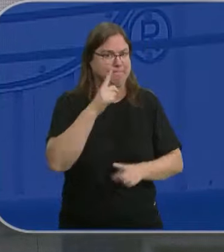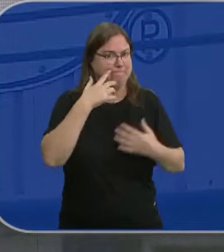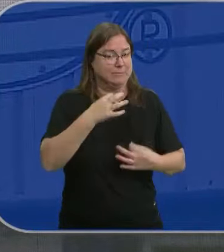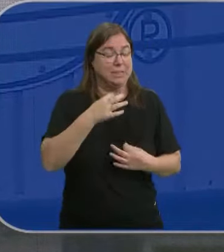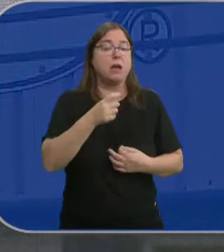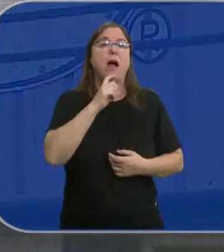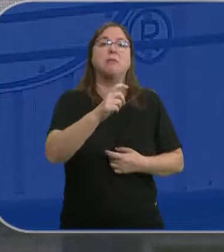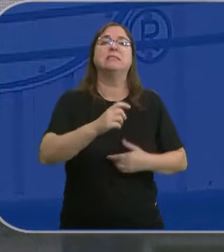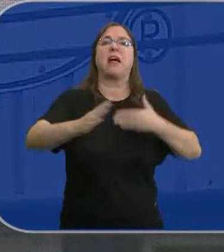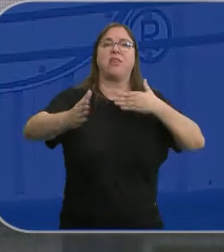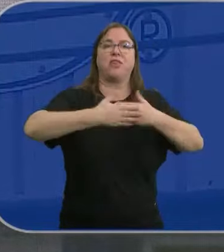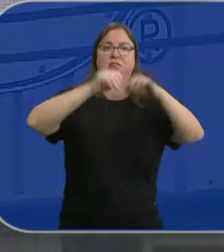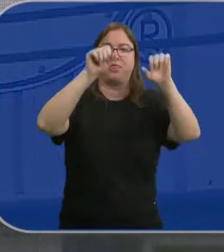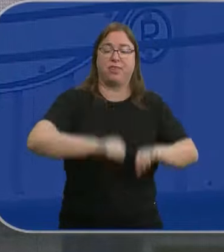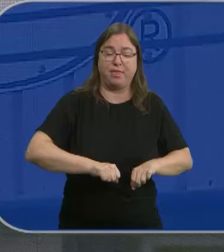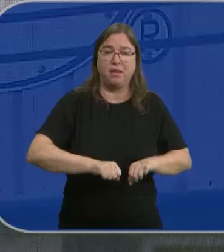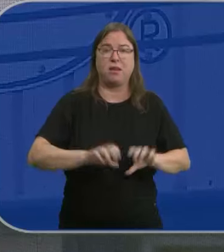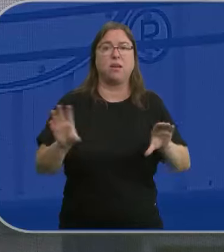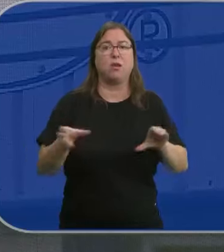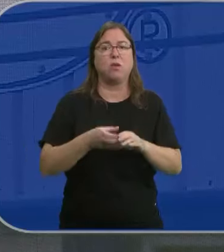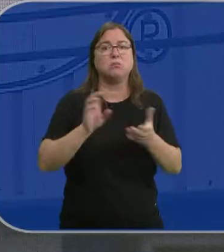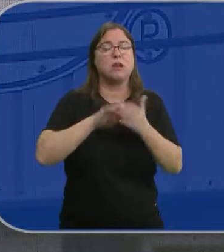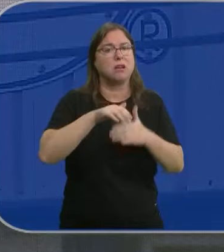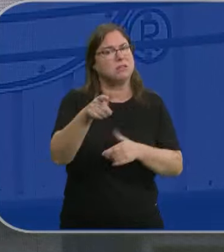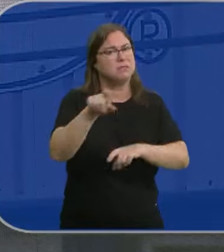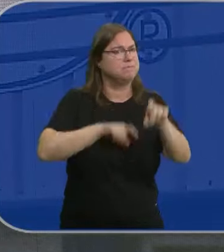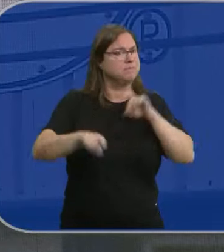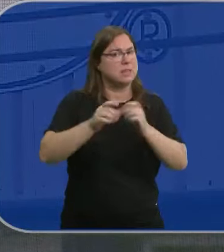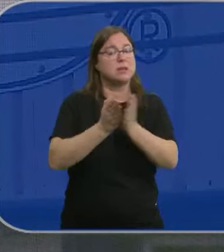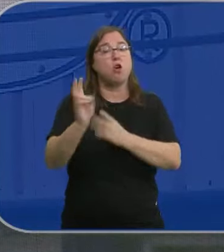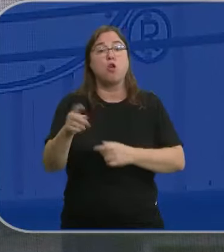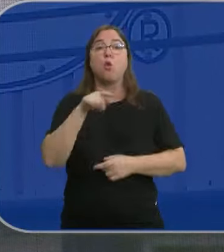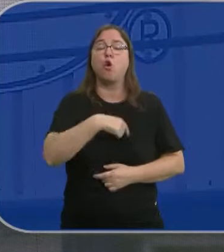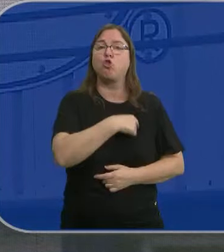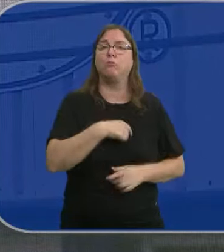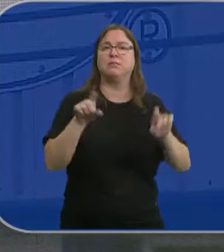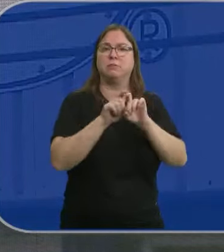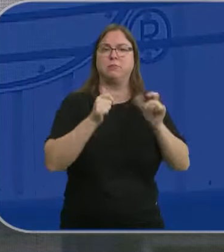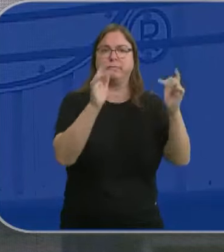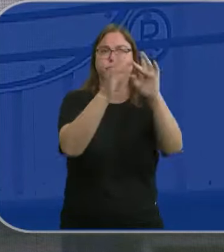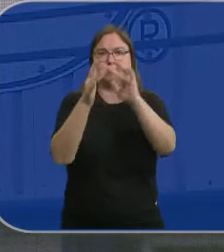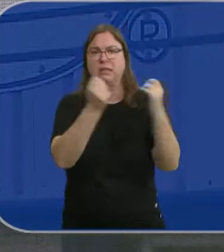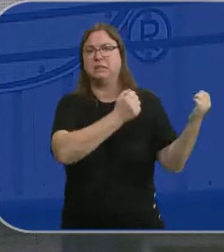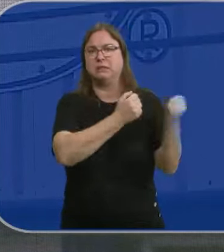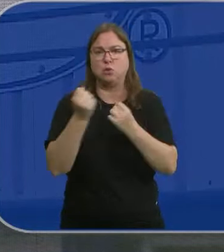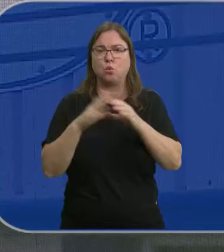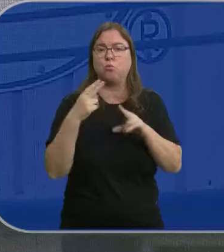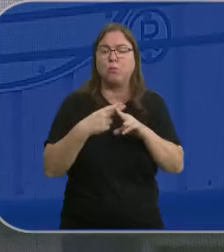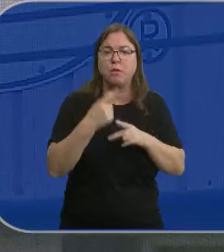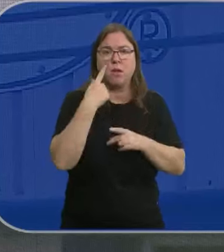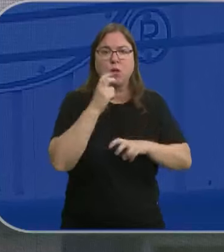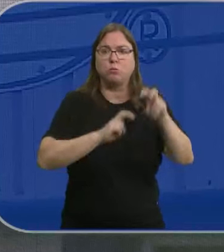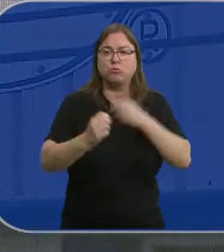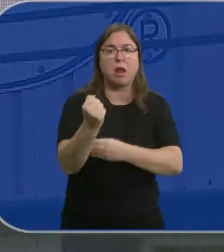compañía que dé marcha atrás y que ya está buscando alternativas. Hoy el Comité de Empresa ha iniciado una ronda de contactos con instituciones y partidos para